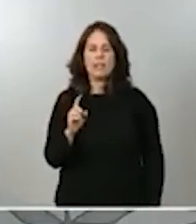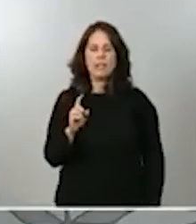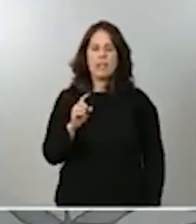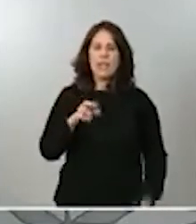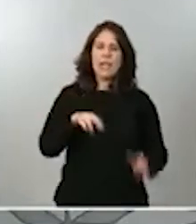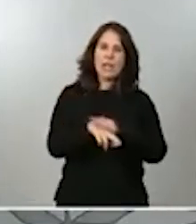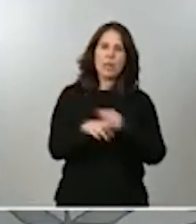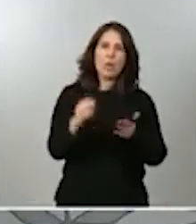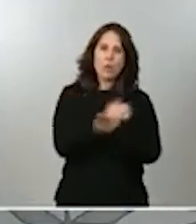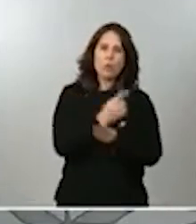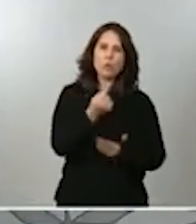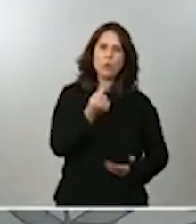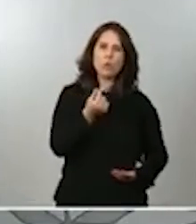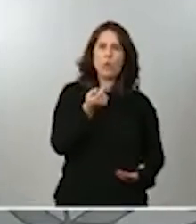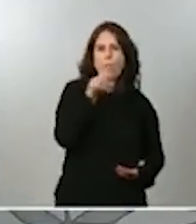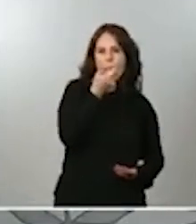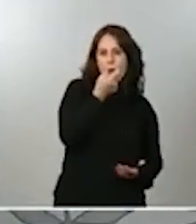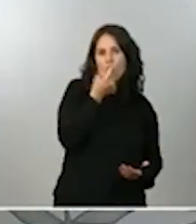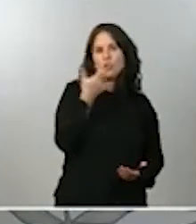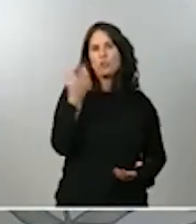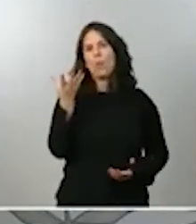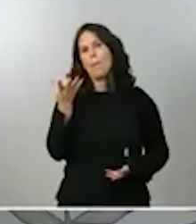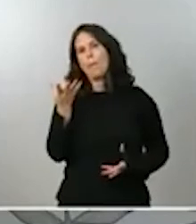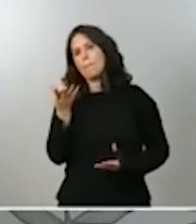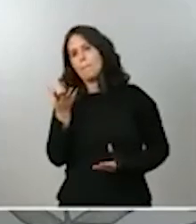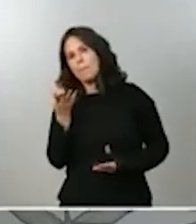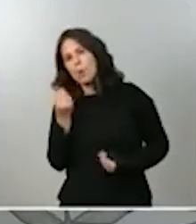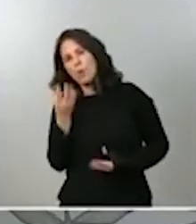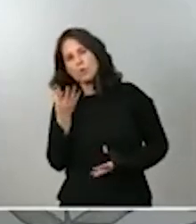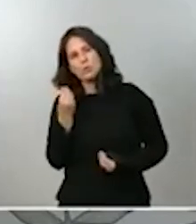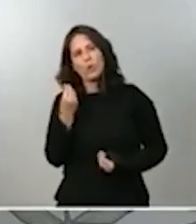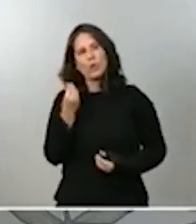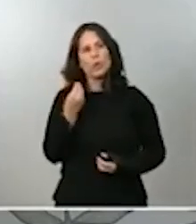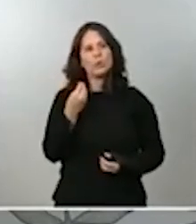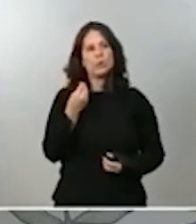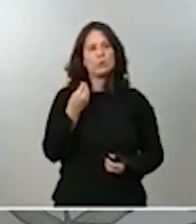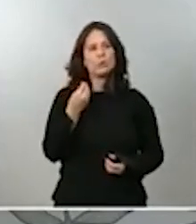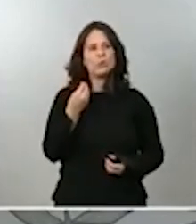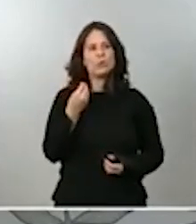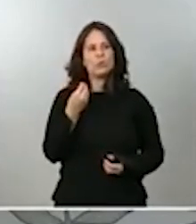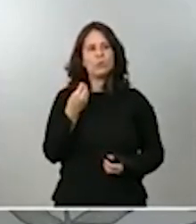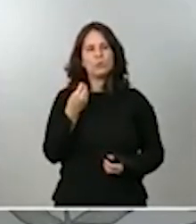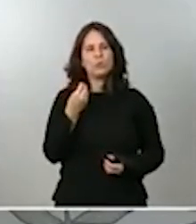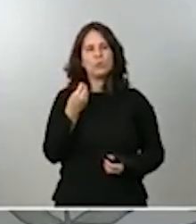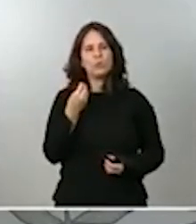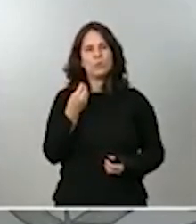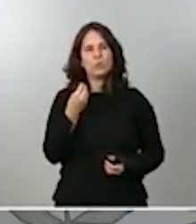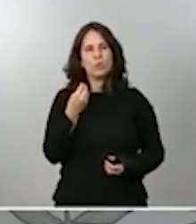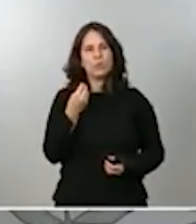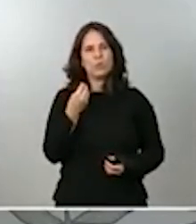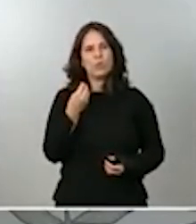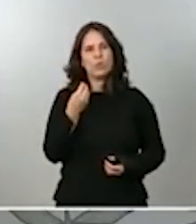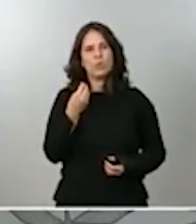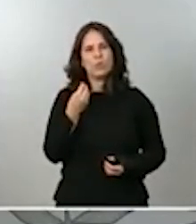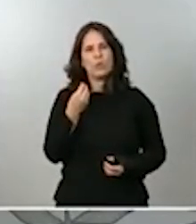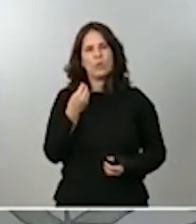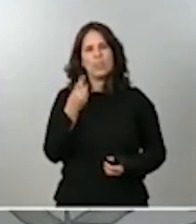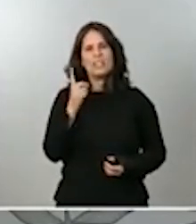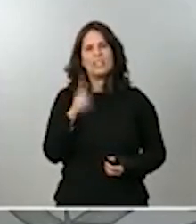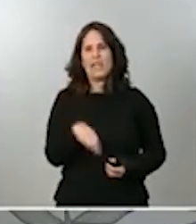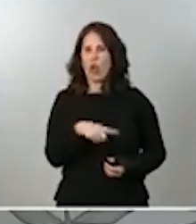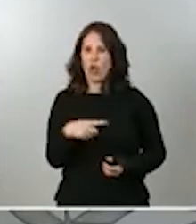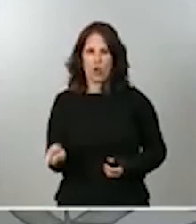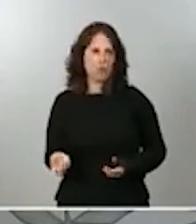se tramitan ante la agencia tributaria o no se tramitan por fraude fiscal sino que lo importante es la